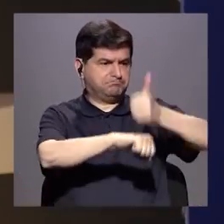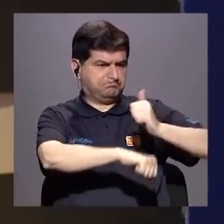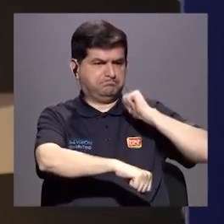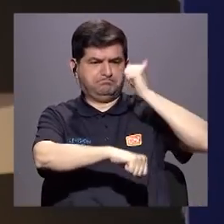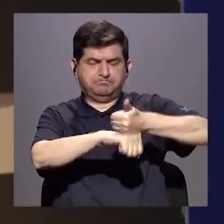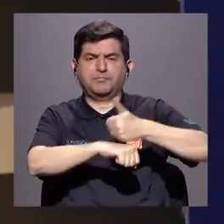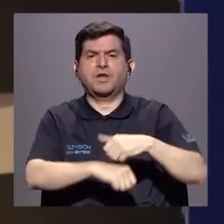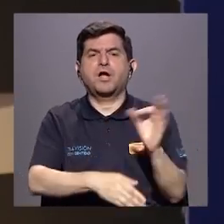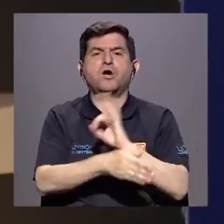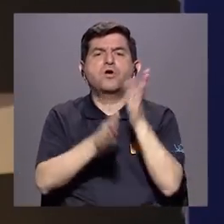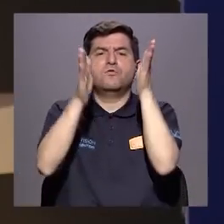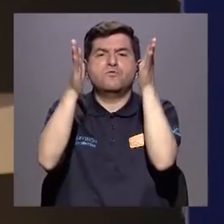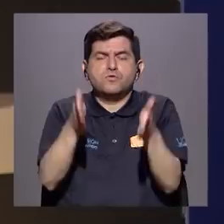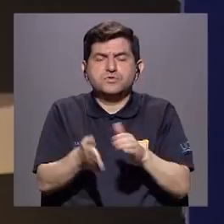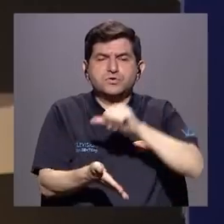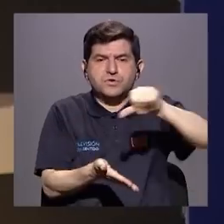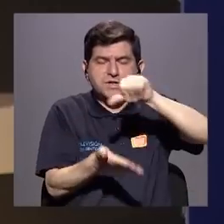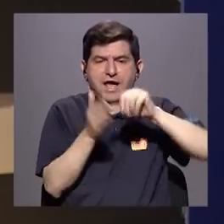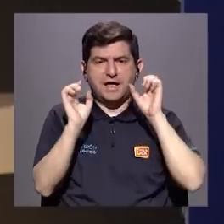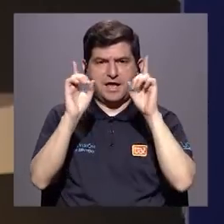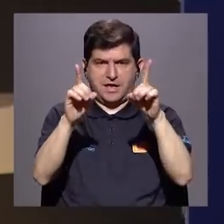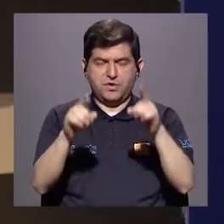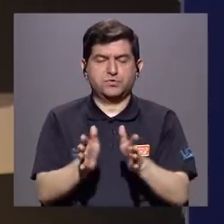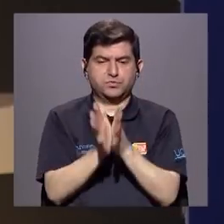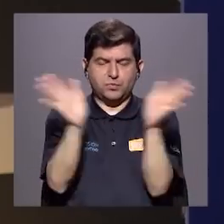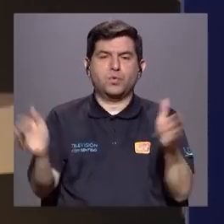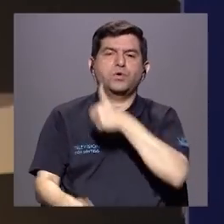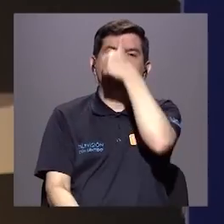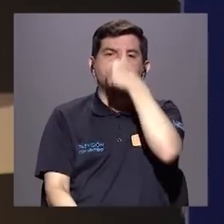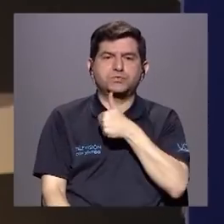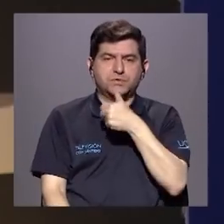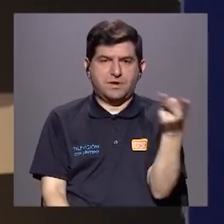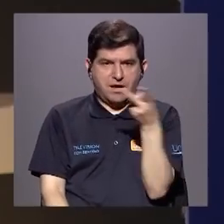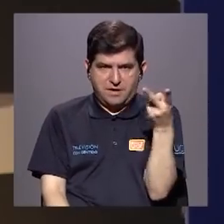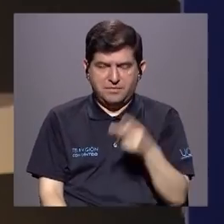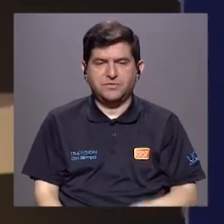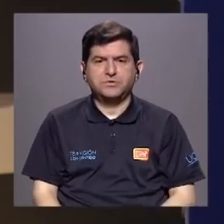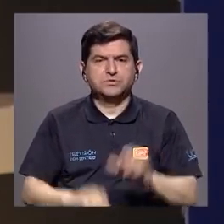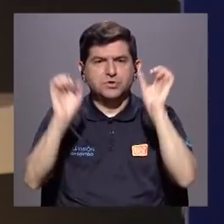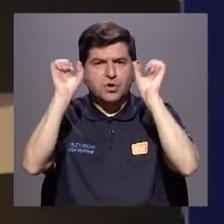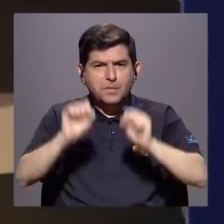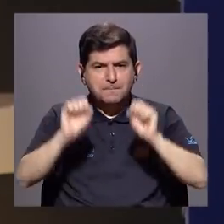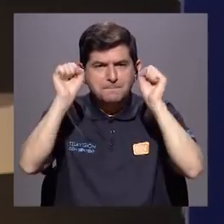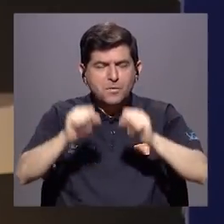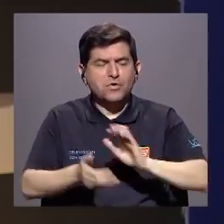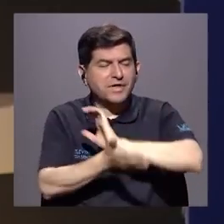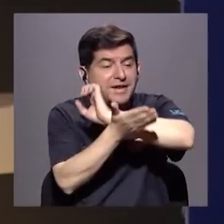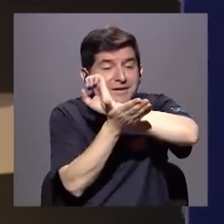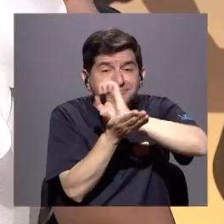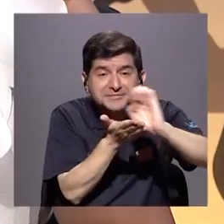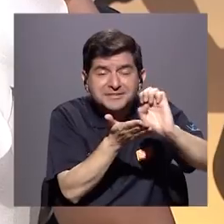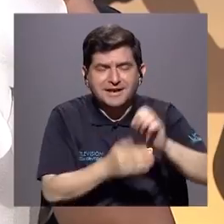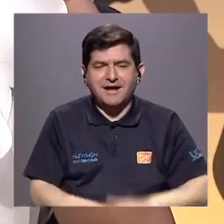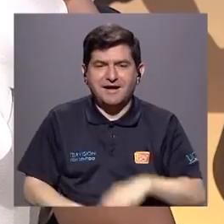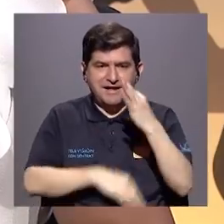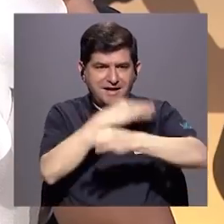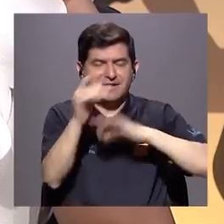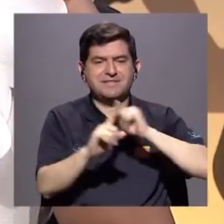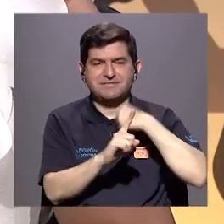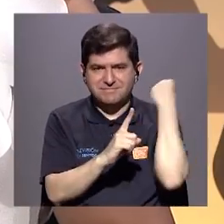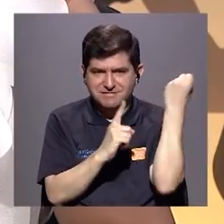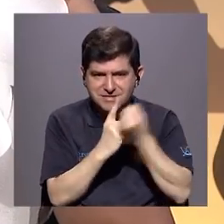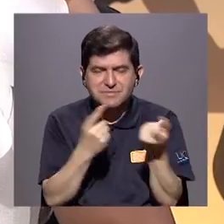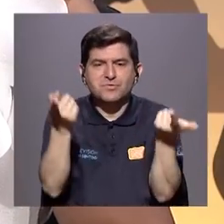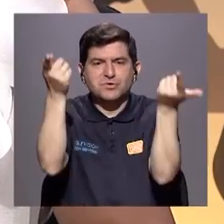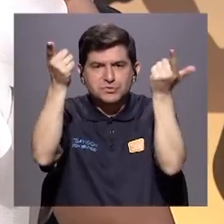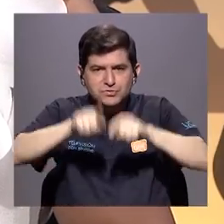implementar las y los funcionarios de centros educativos, tanto públicos como privados, para precisamente prevenir que este tipo